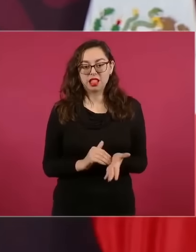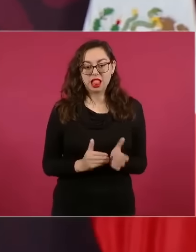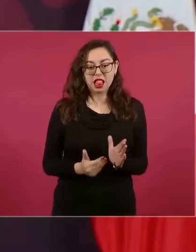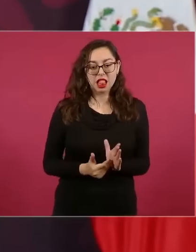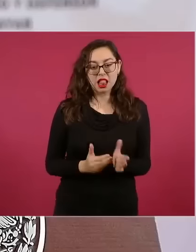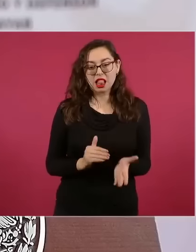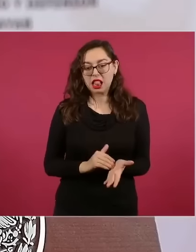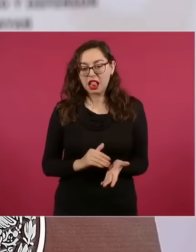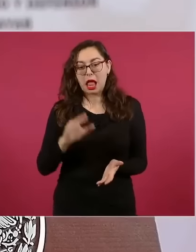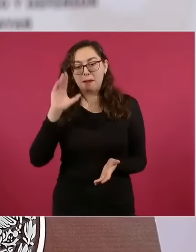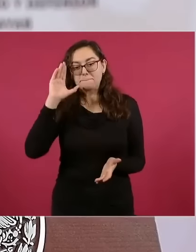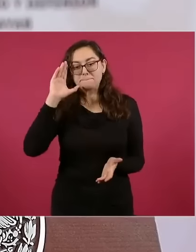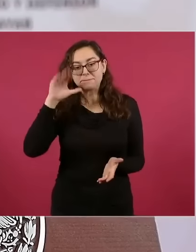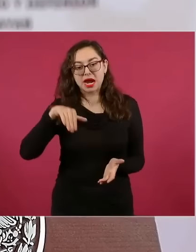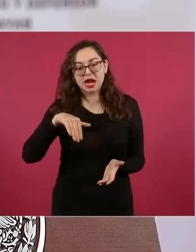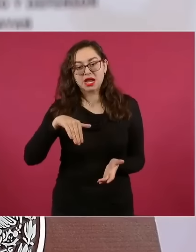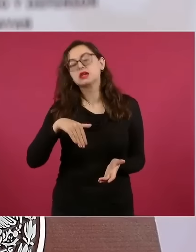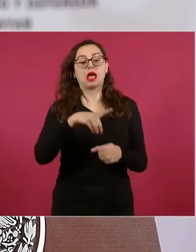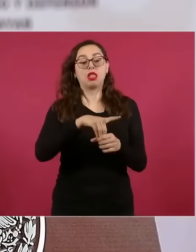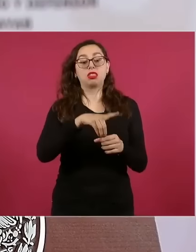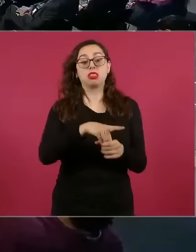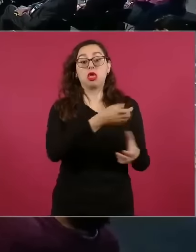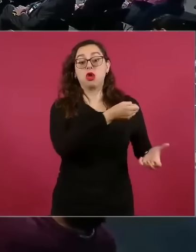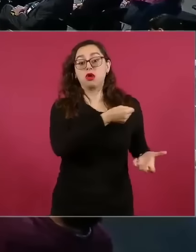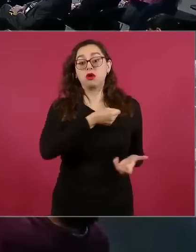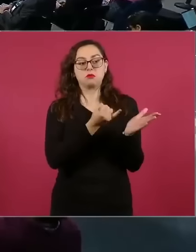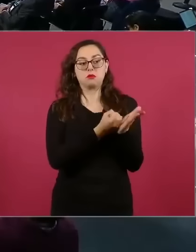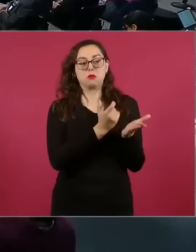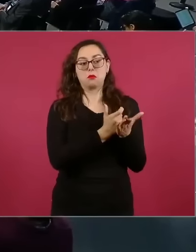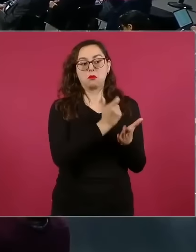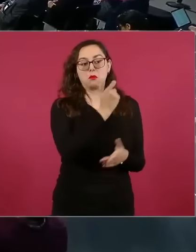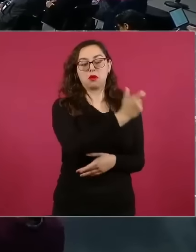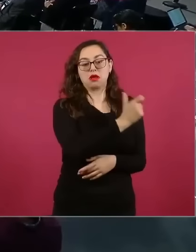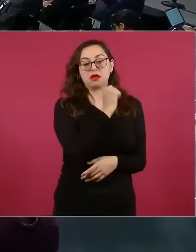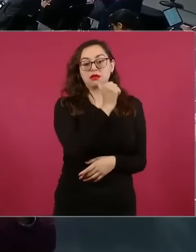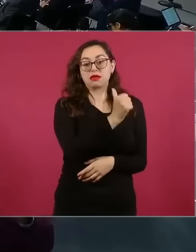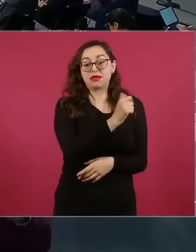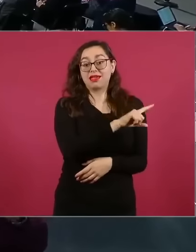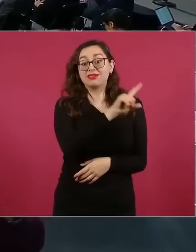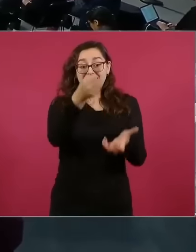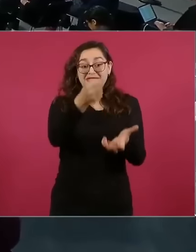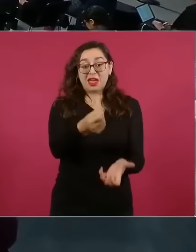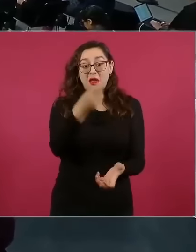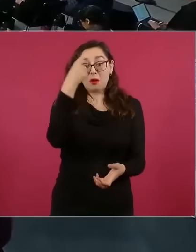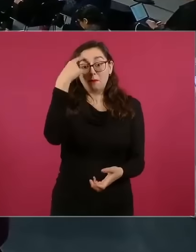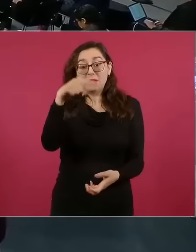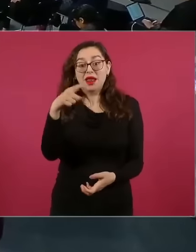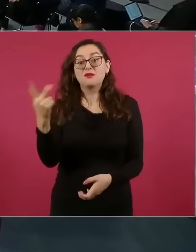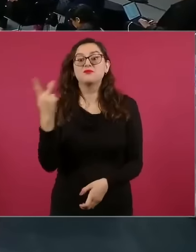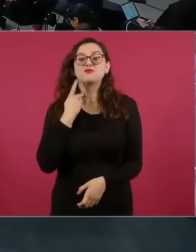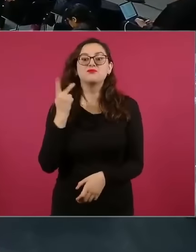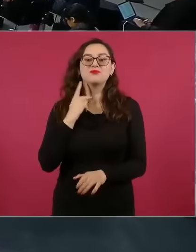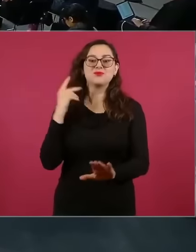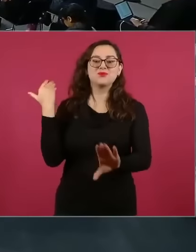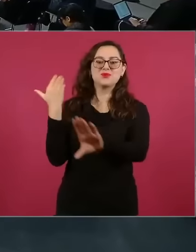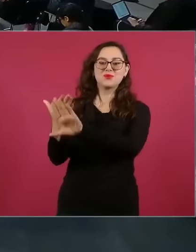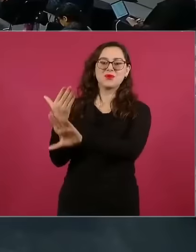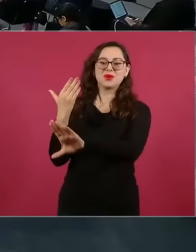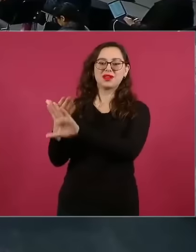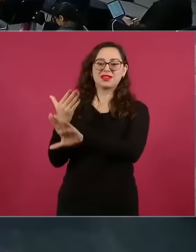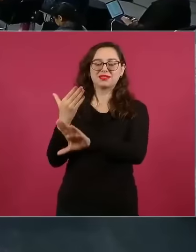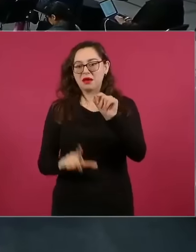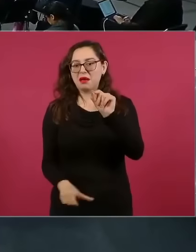estas deducciones de impuesto para propósitos políticos y esas sociedades que